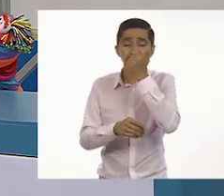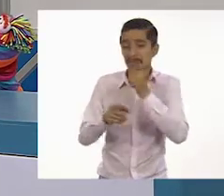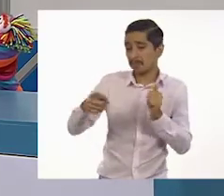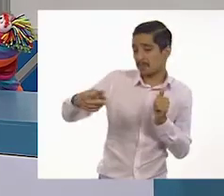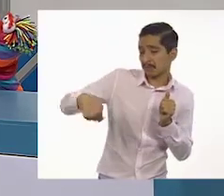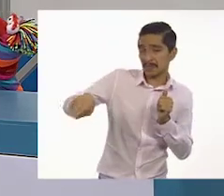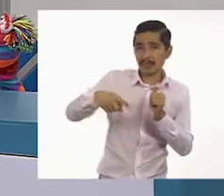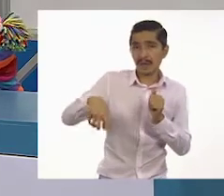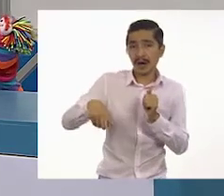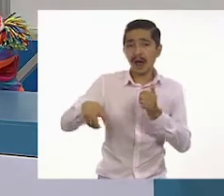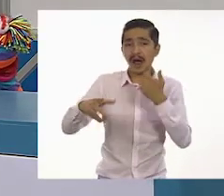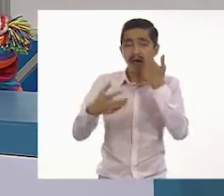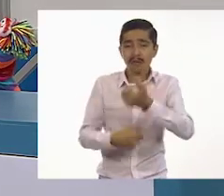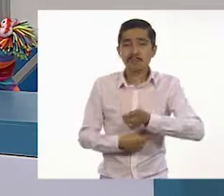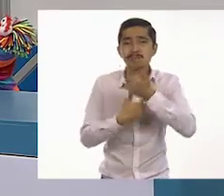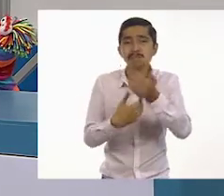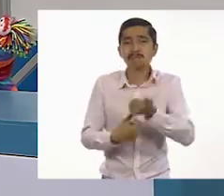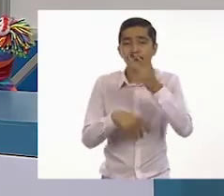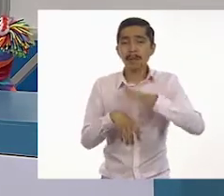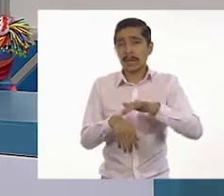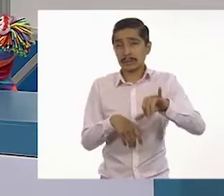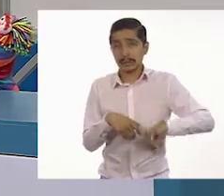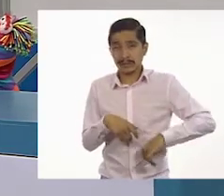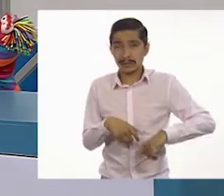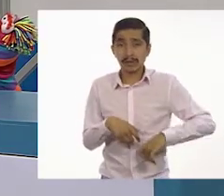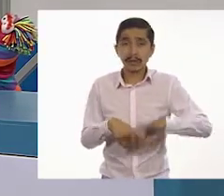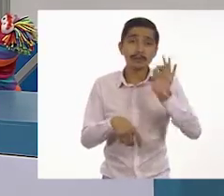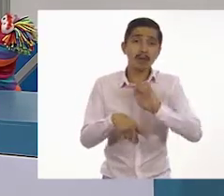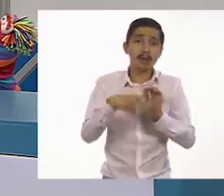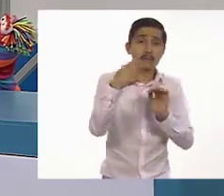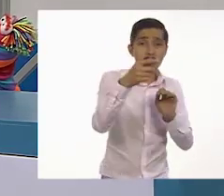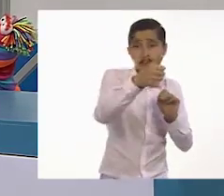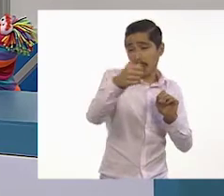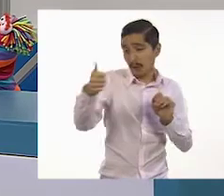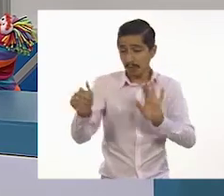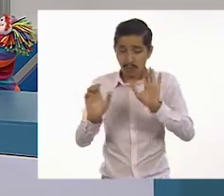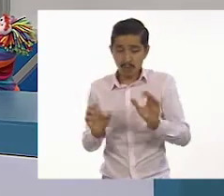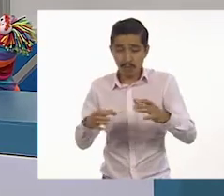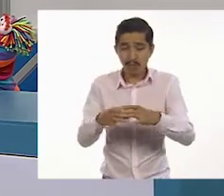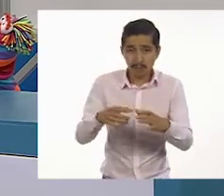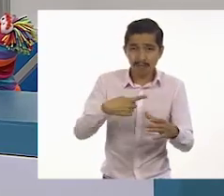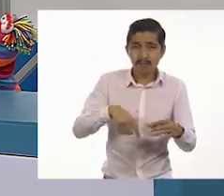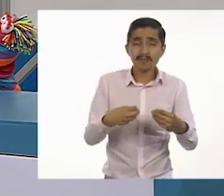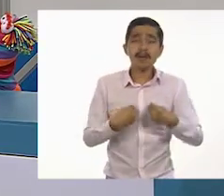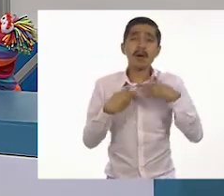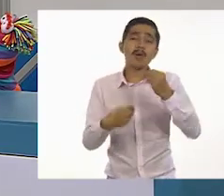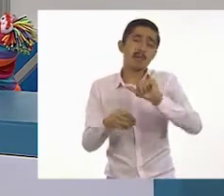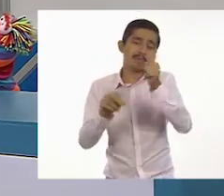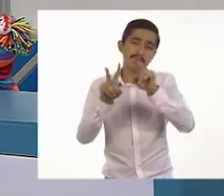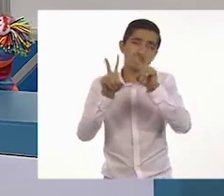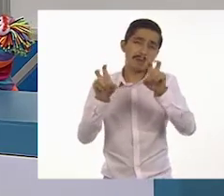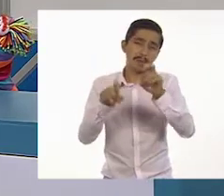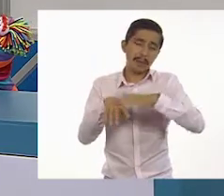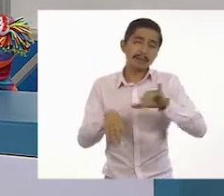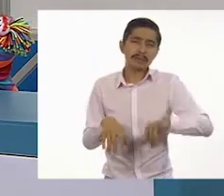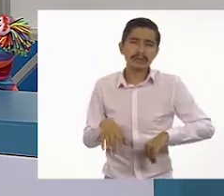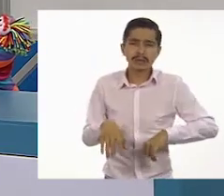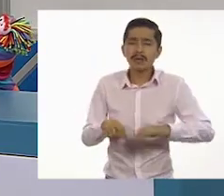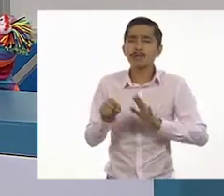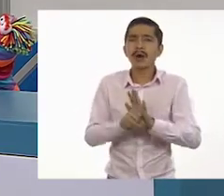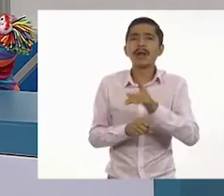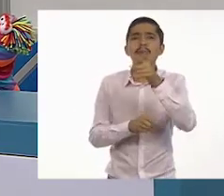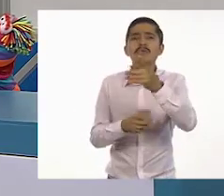los demás todo aquello que le resulte interesante, ya sea de su comunidad o de algún otro tema de interés, podrían hacer un